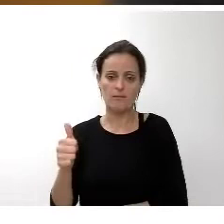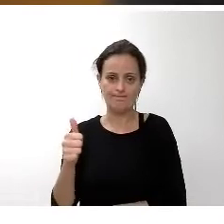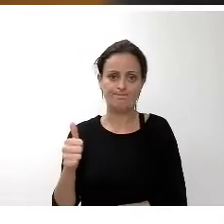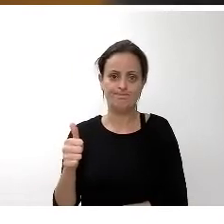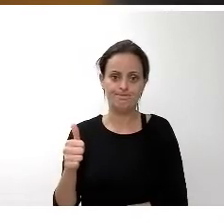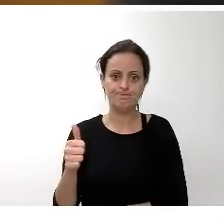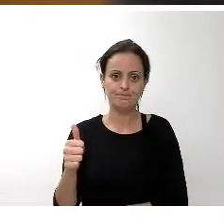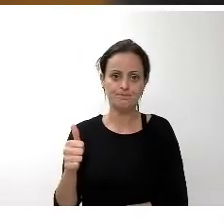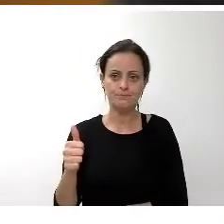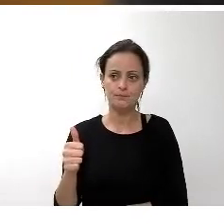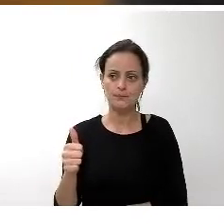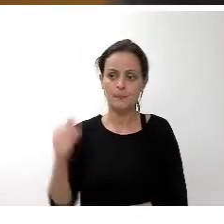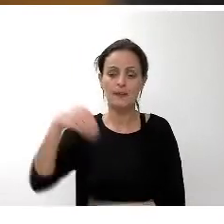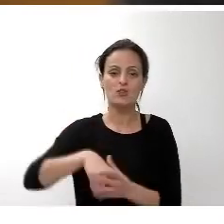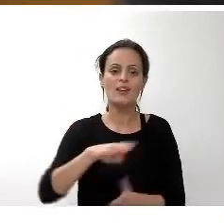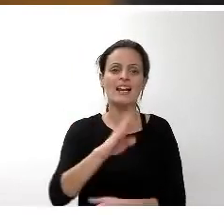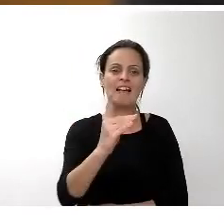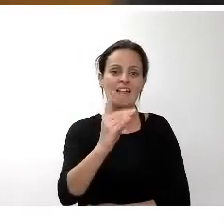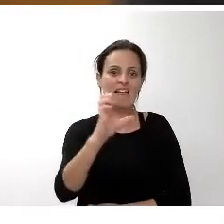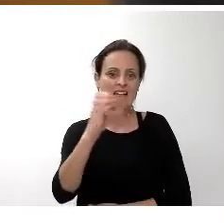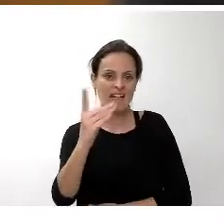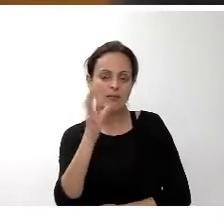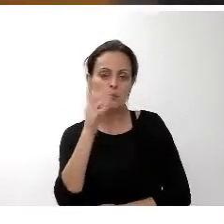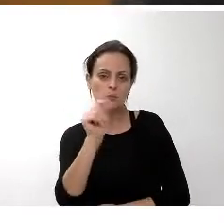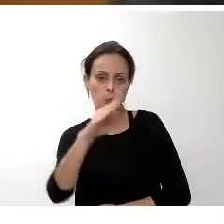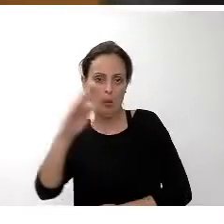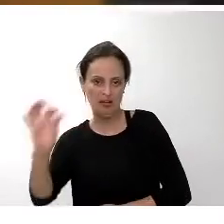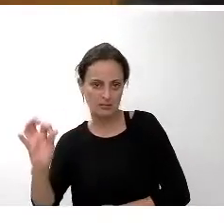red.es a la cual se ha acogido esta corporación